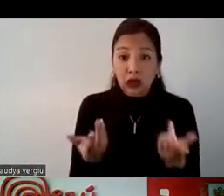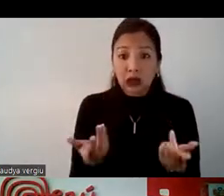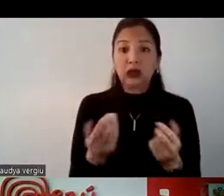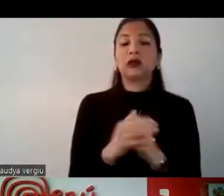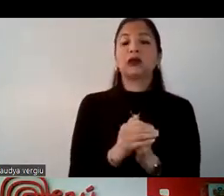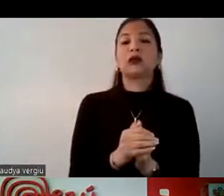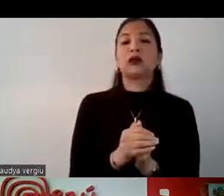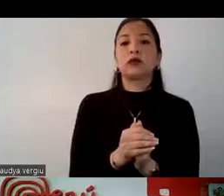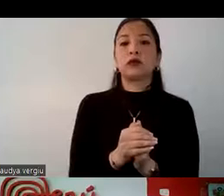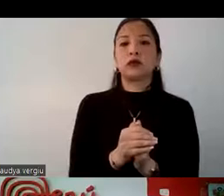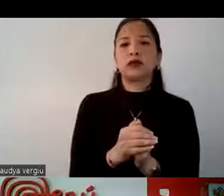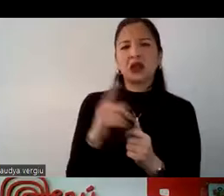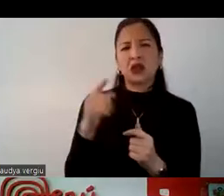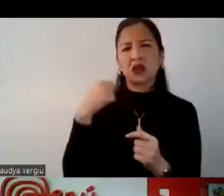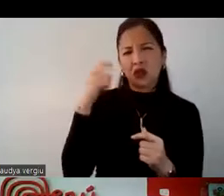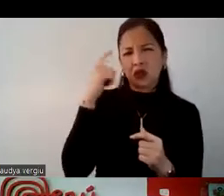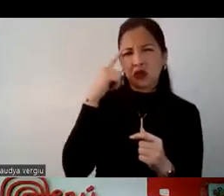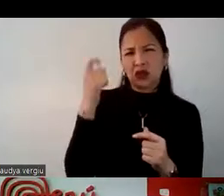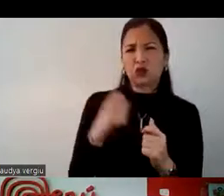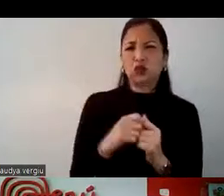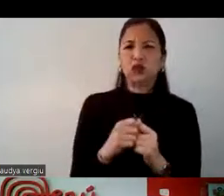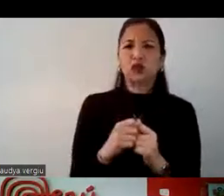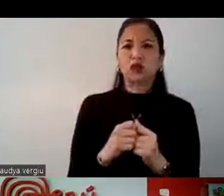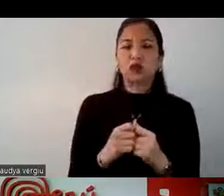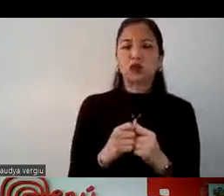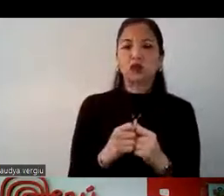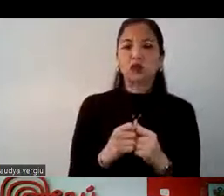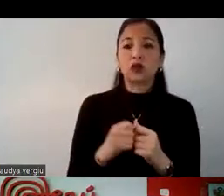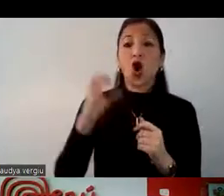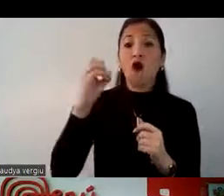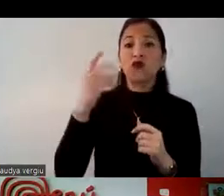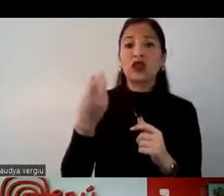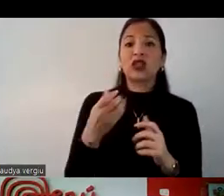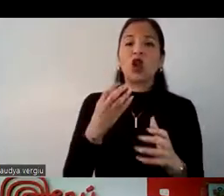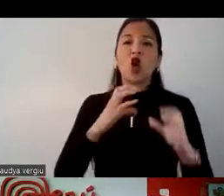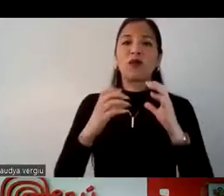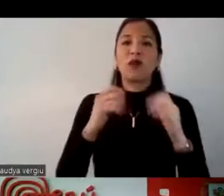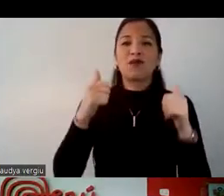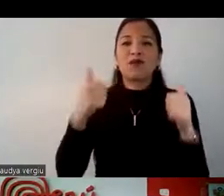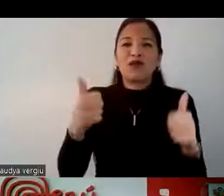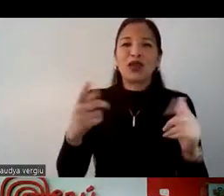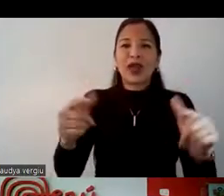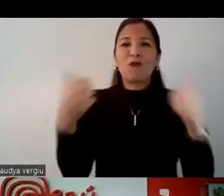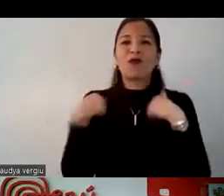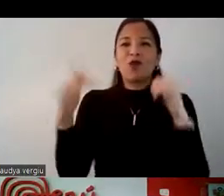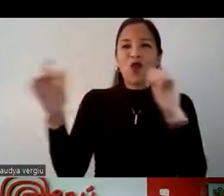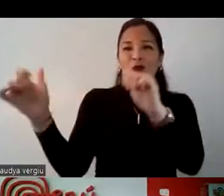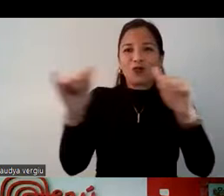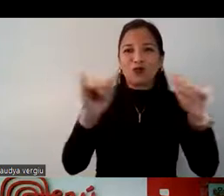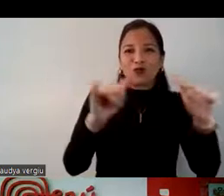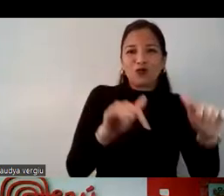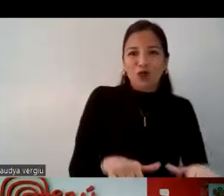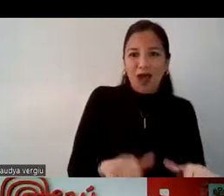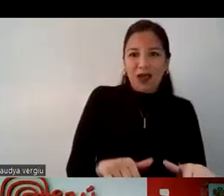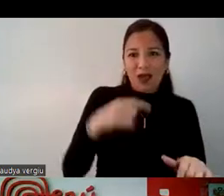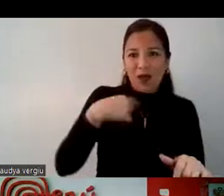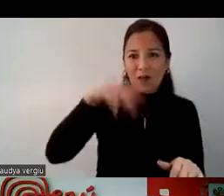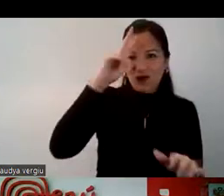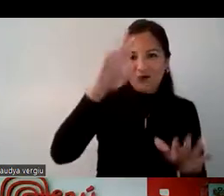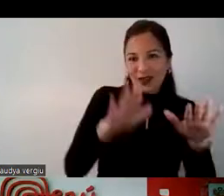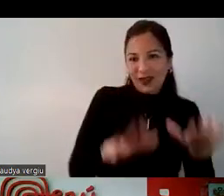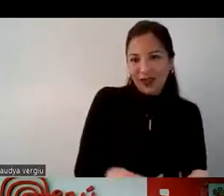ya todo eso lo conocen. Nuestra propuesta como oficina comercial, es tratar de que el turista se quede algunos días adicionales,